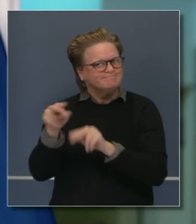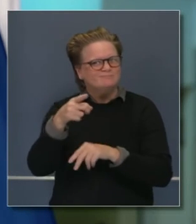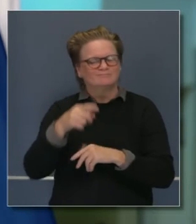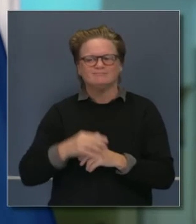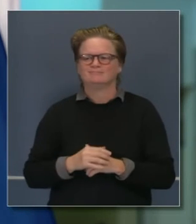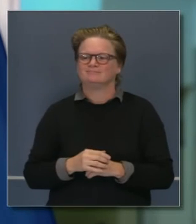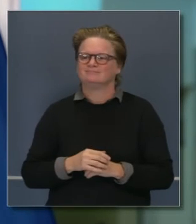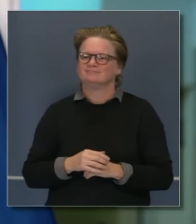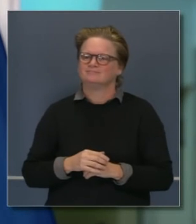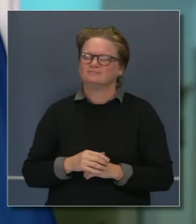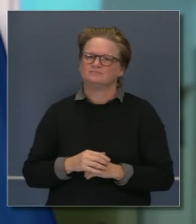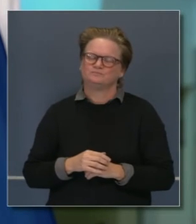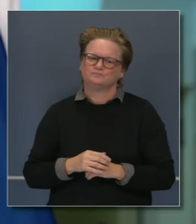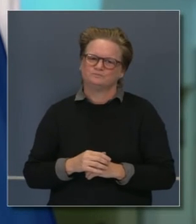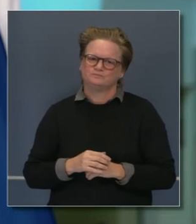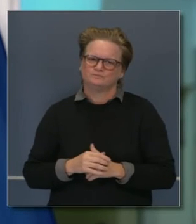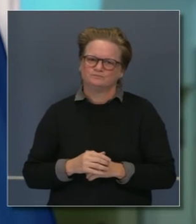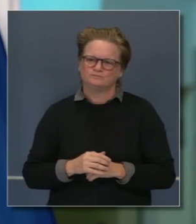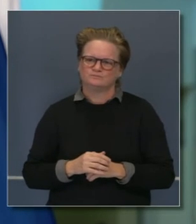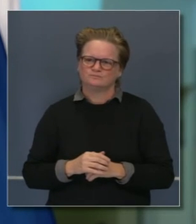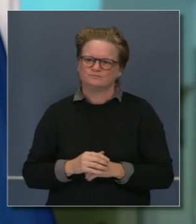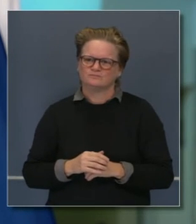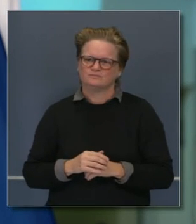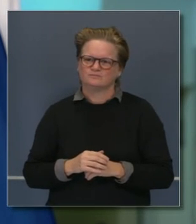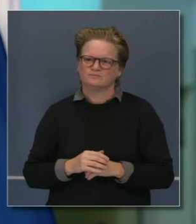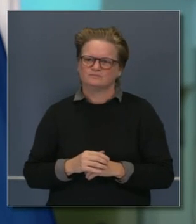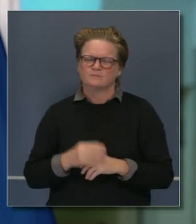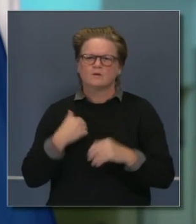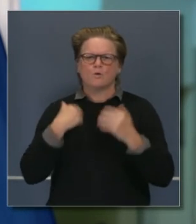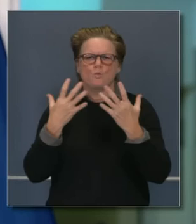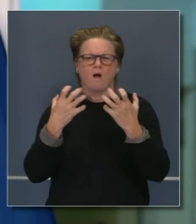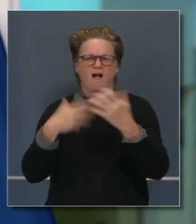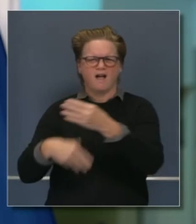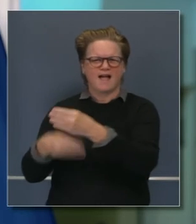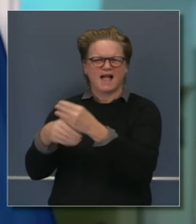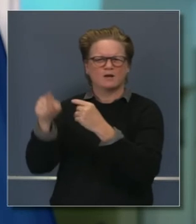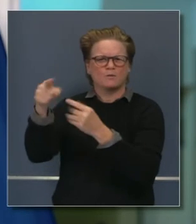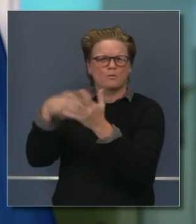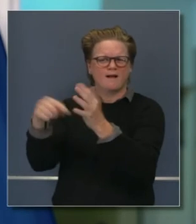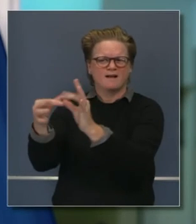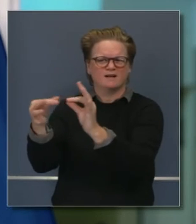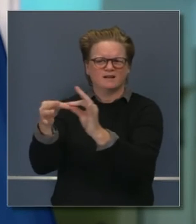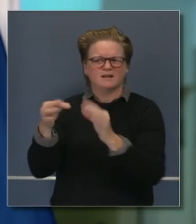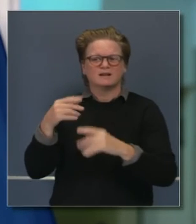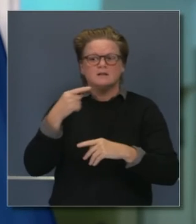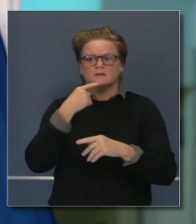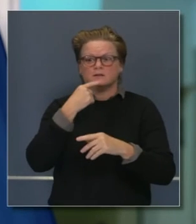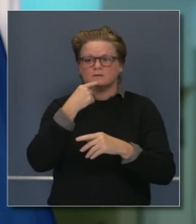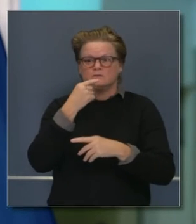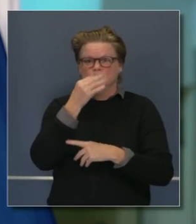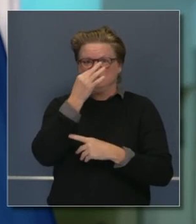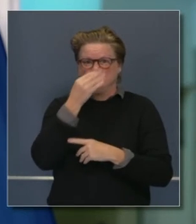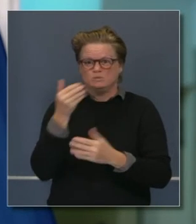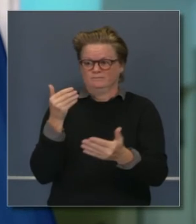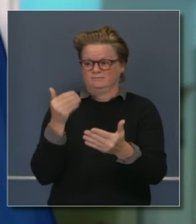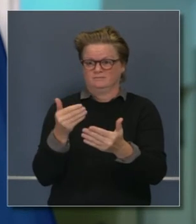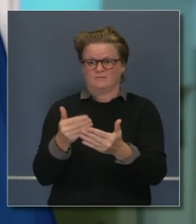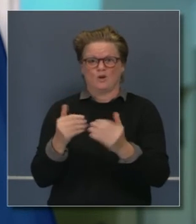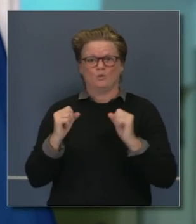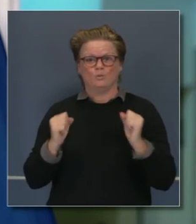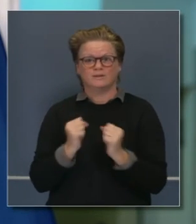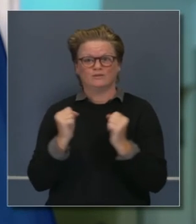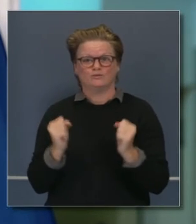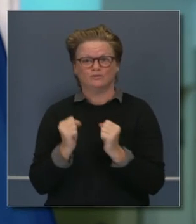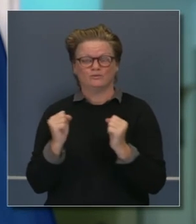a nivel. También sobre lo que dijo el Dr. Galley hablando de adentrarnos a los meses invernales,